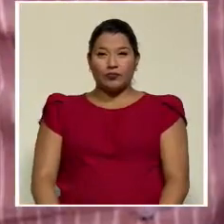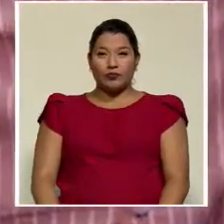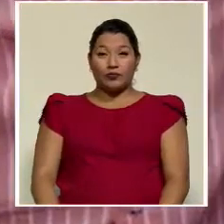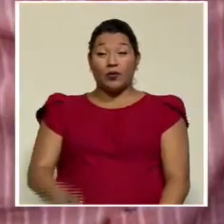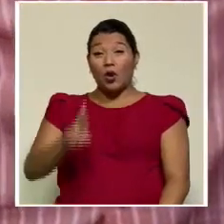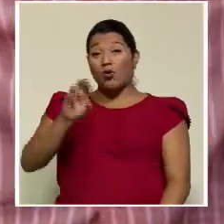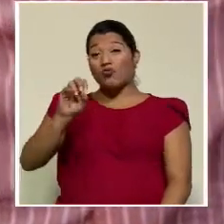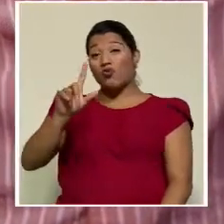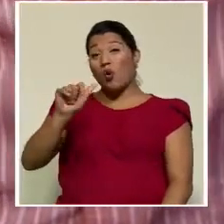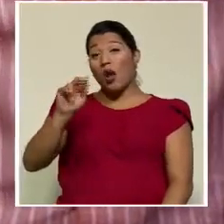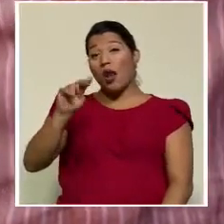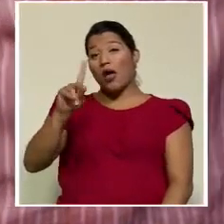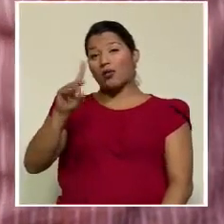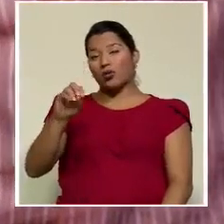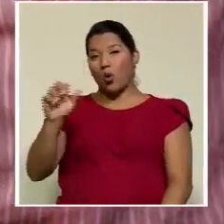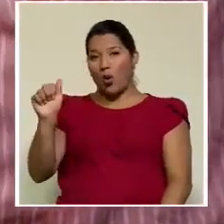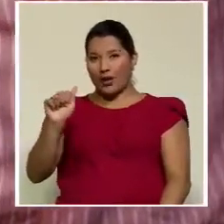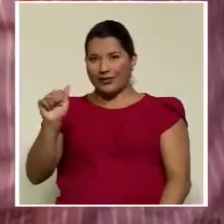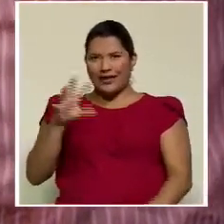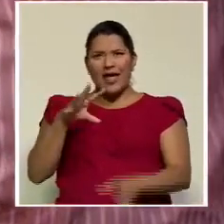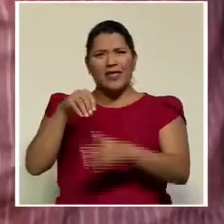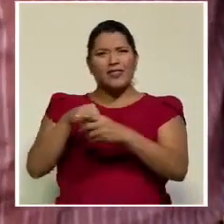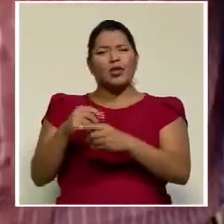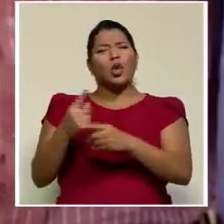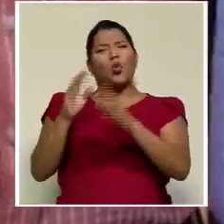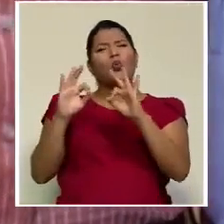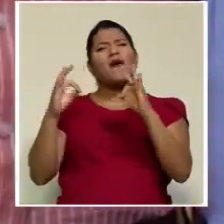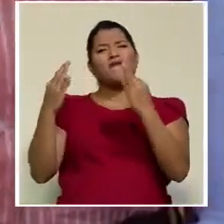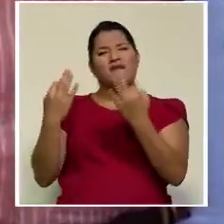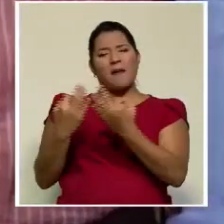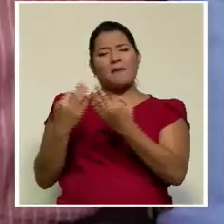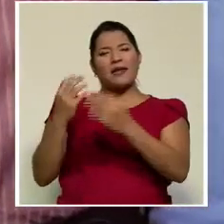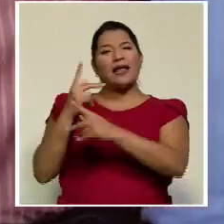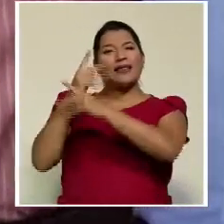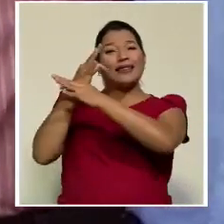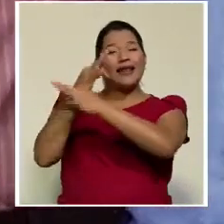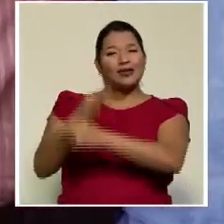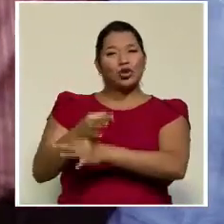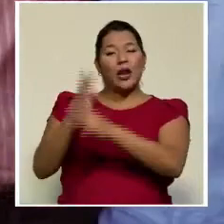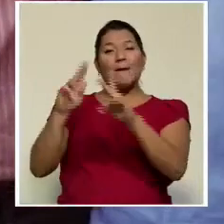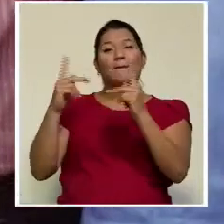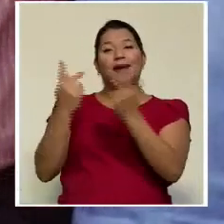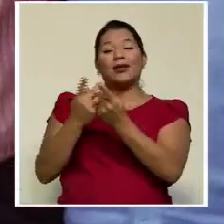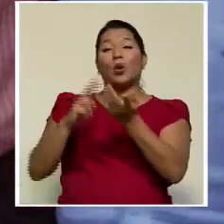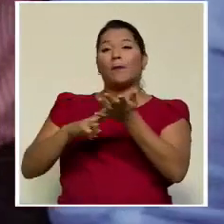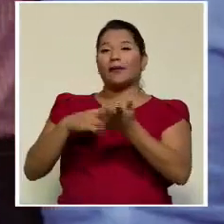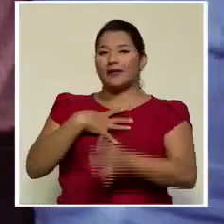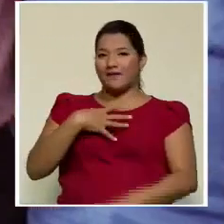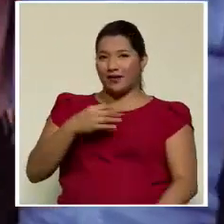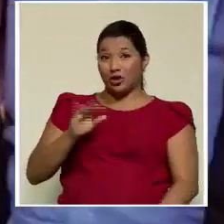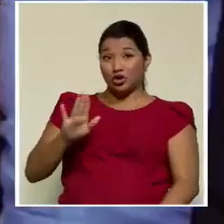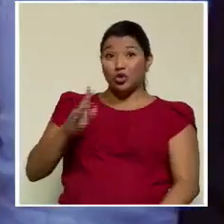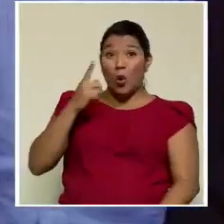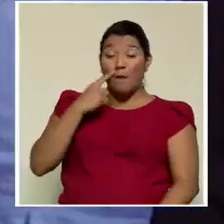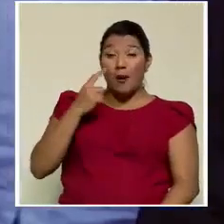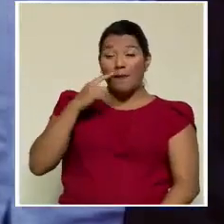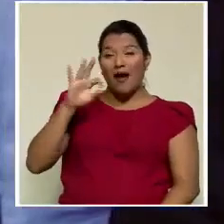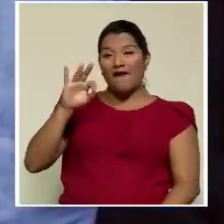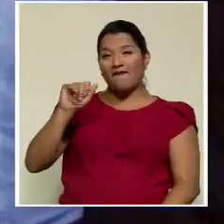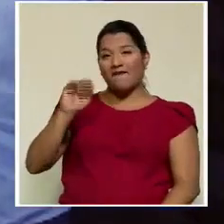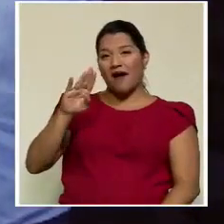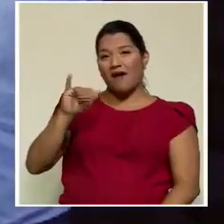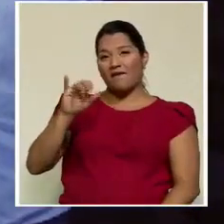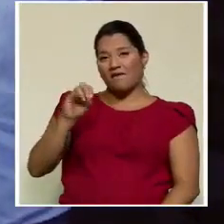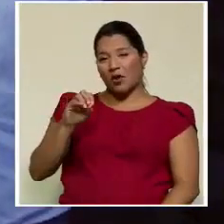Rolando Araya Monge es parte de una de las familias tradicionales del Partido Liberación Nacional. Su padre, Fabio Araya,